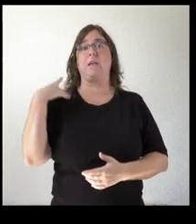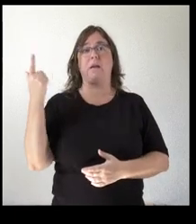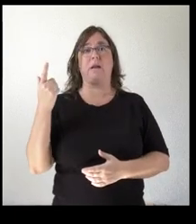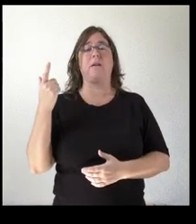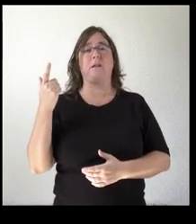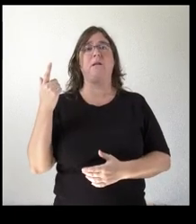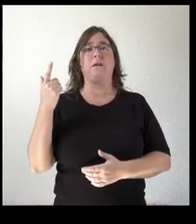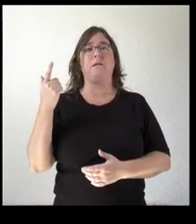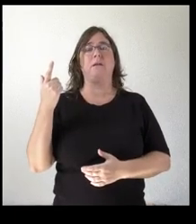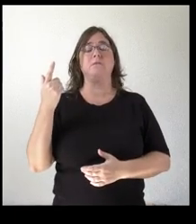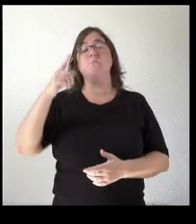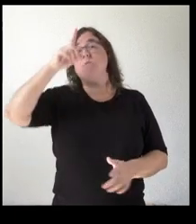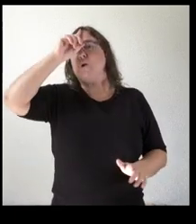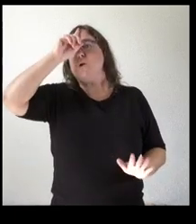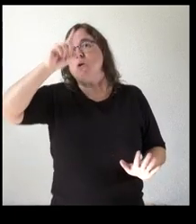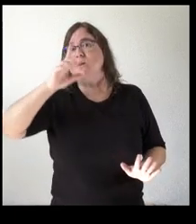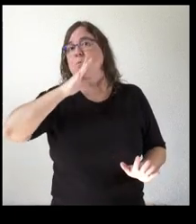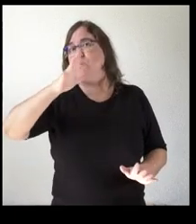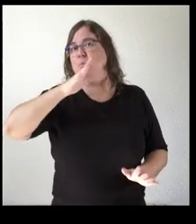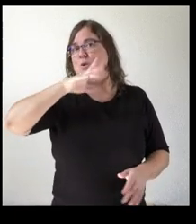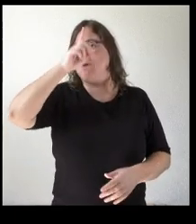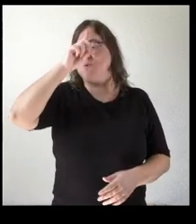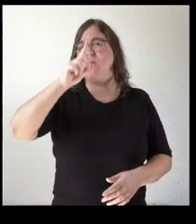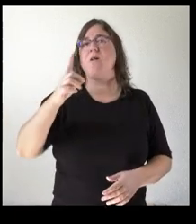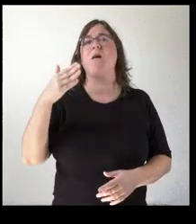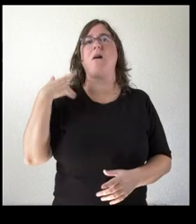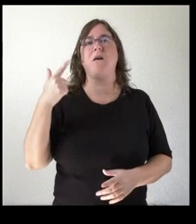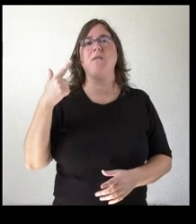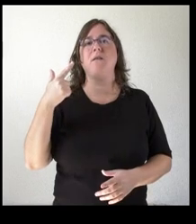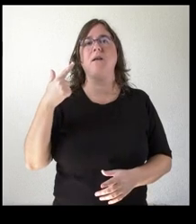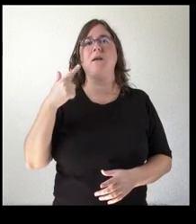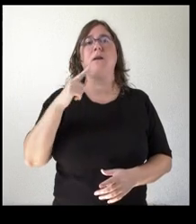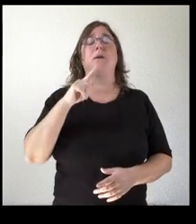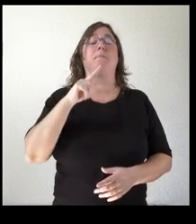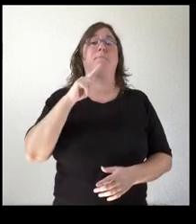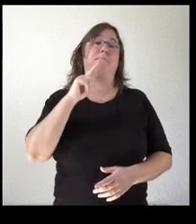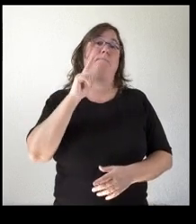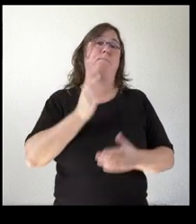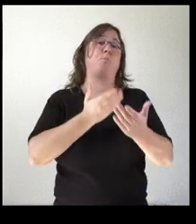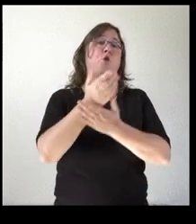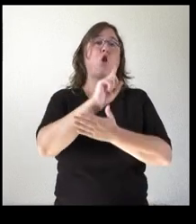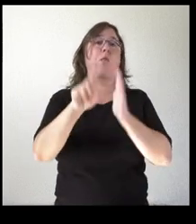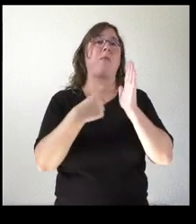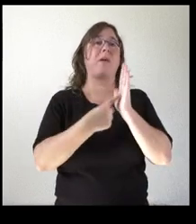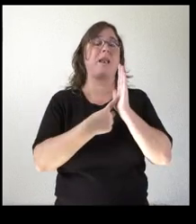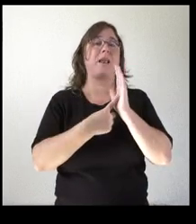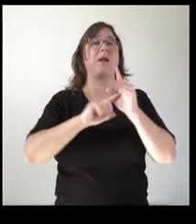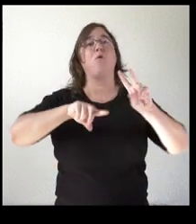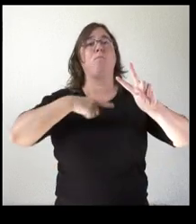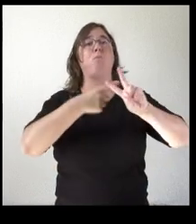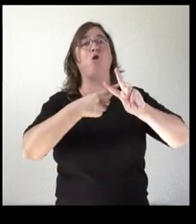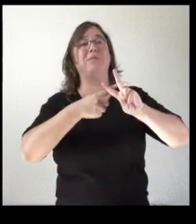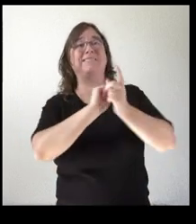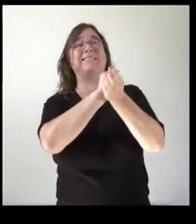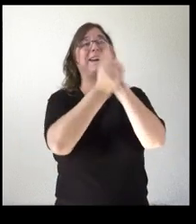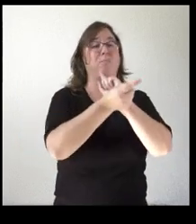no sé muy bien por qué motivos la PNL de Vox cambia se pasa de hablar de